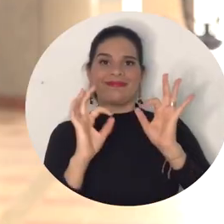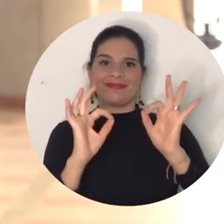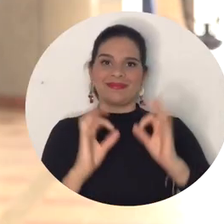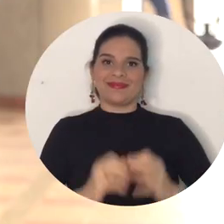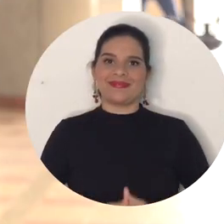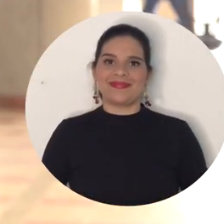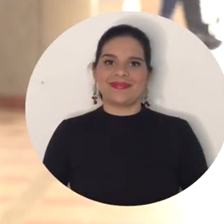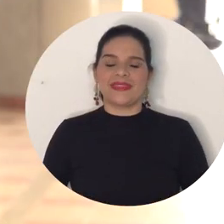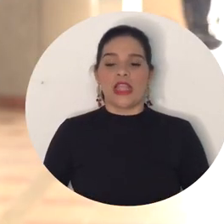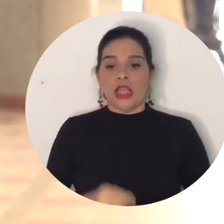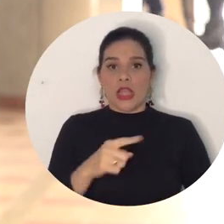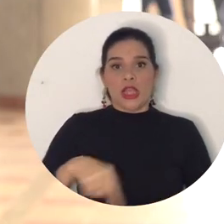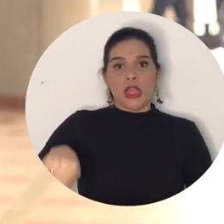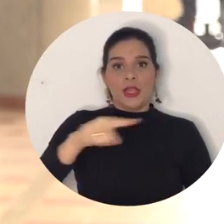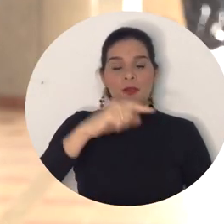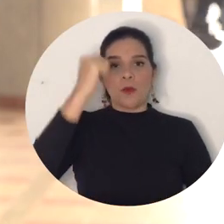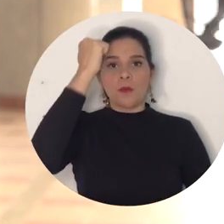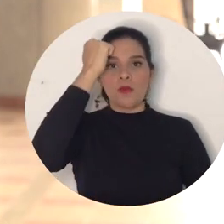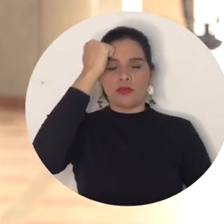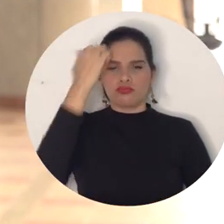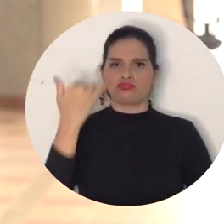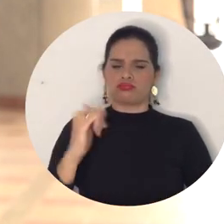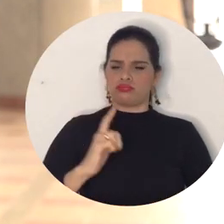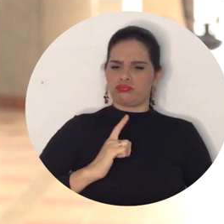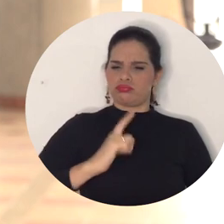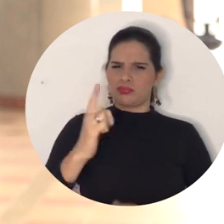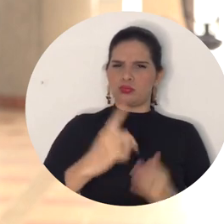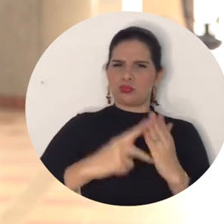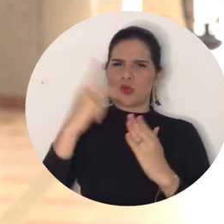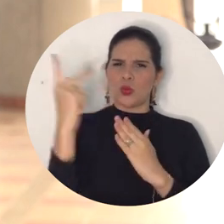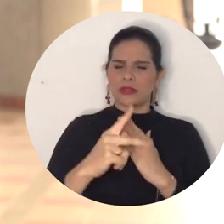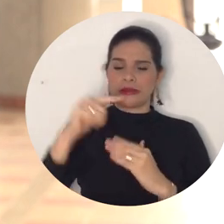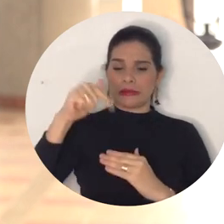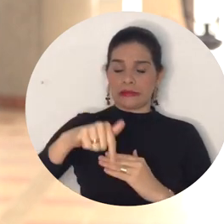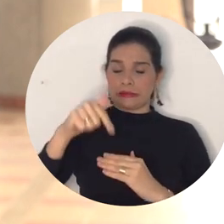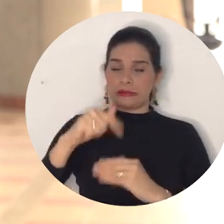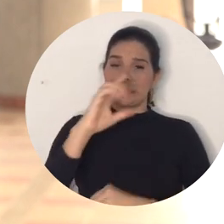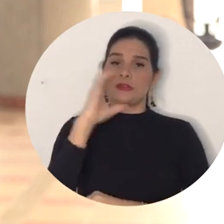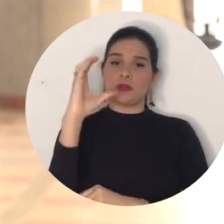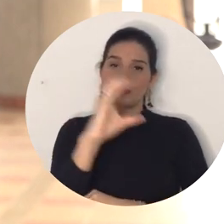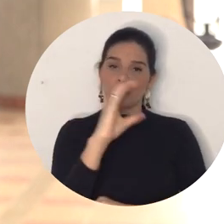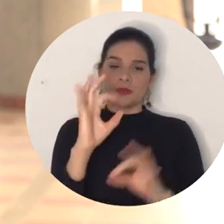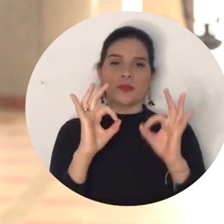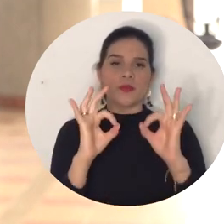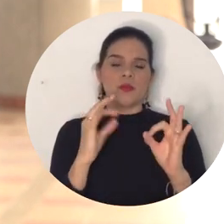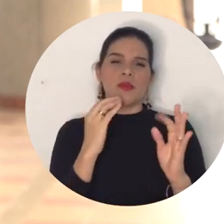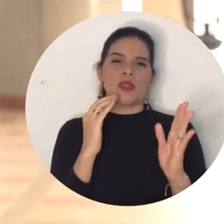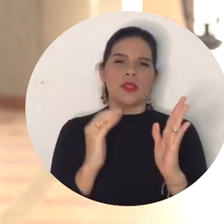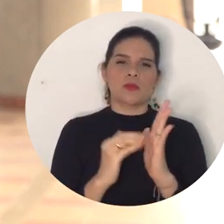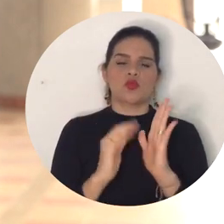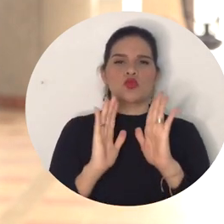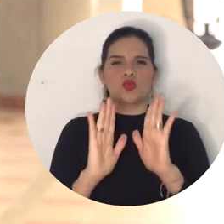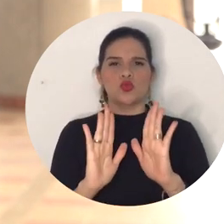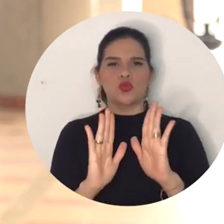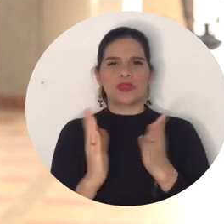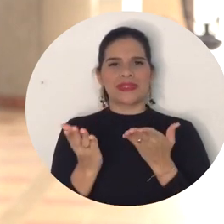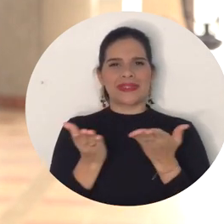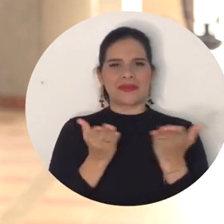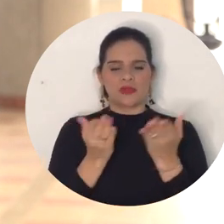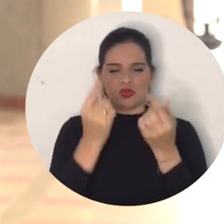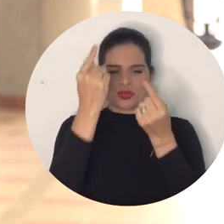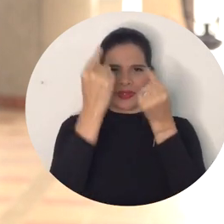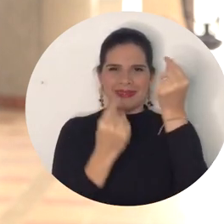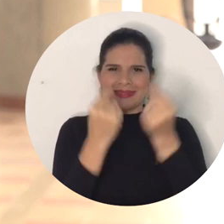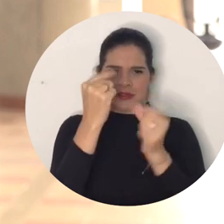que docentes del programa están liderando proyectos de gran impacto a nivel nacional, como es el